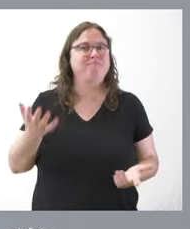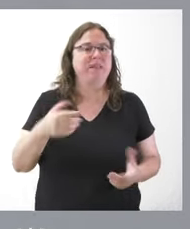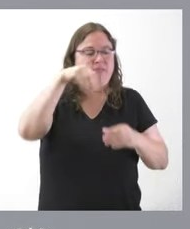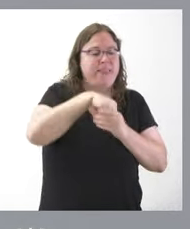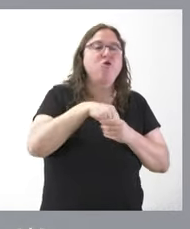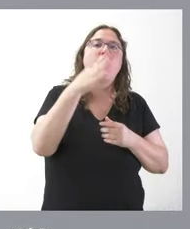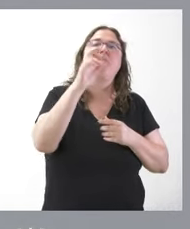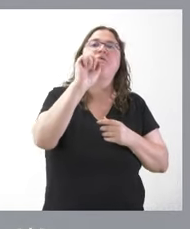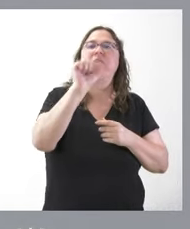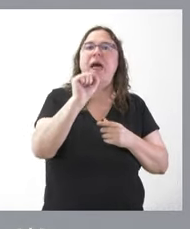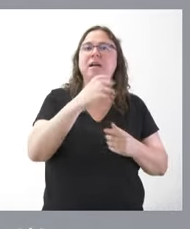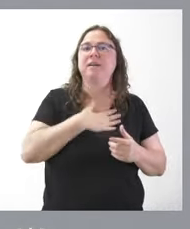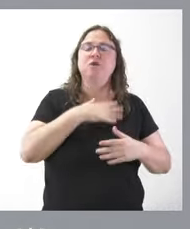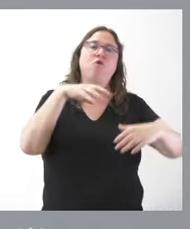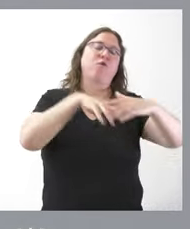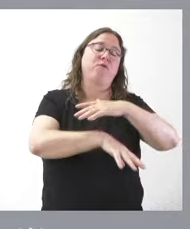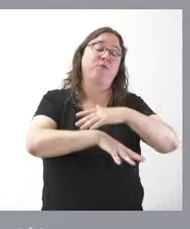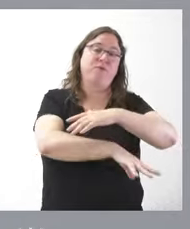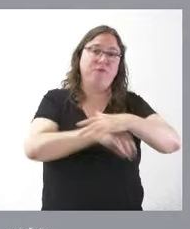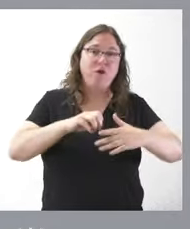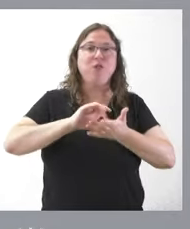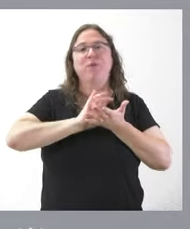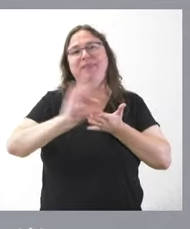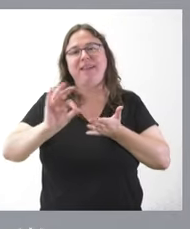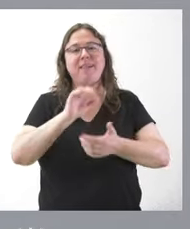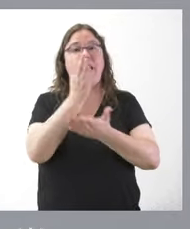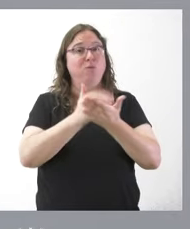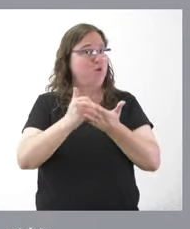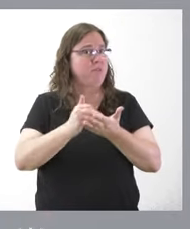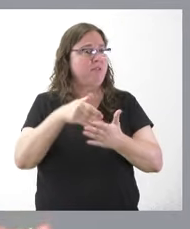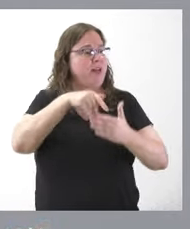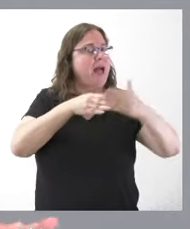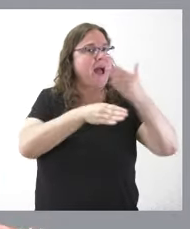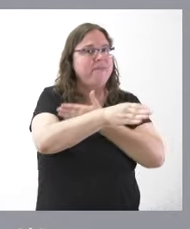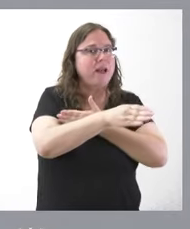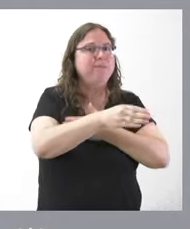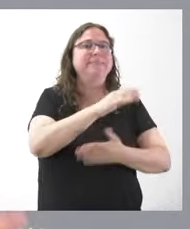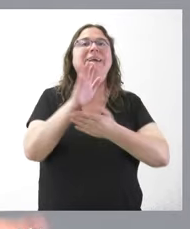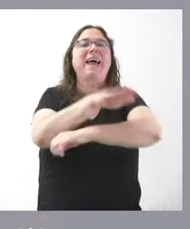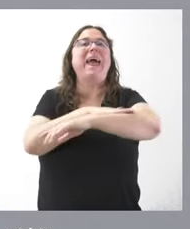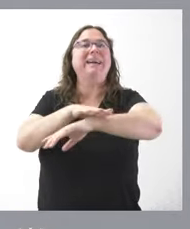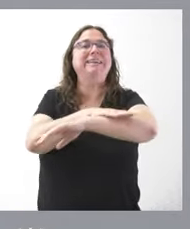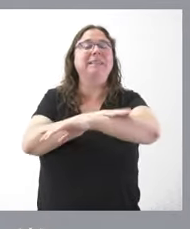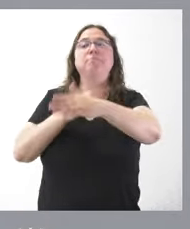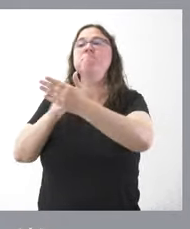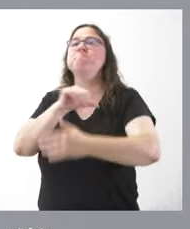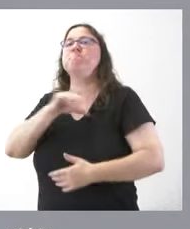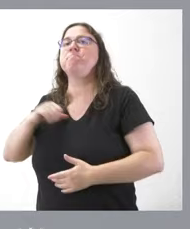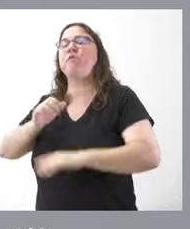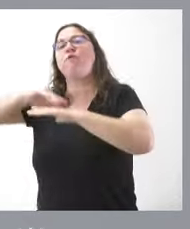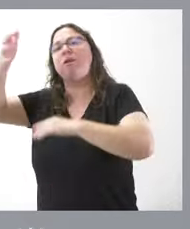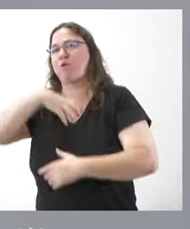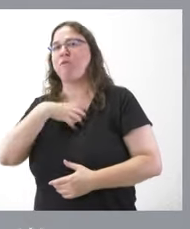es el FLA fuera de lo que es el Fondo de Liquidez Autonómico y por tanto su financiación tiene que ser 100% a través de la capacidad del Estado porque no pueden obtener financiación externa